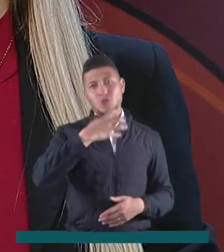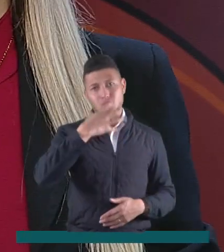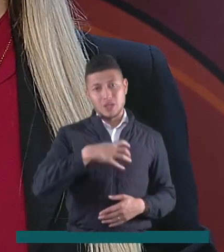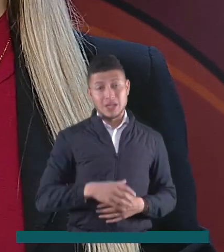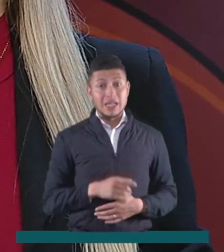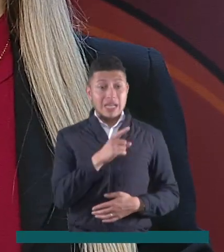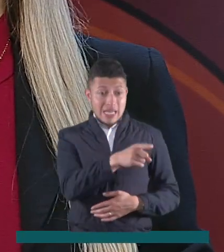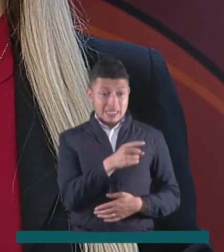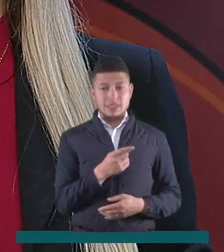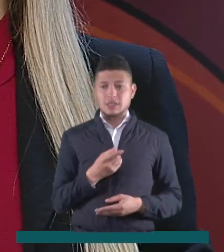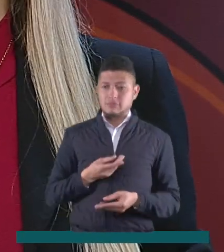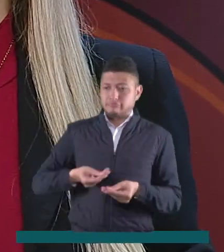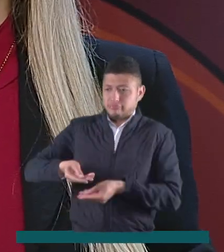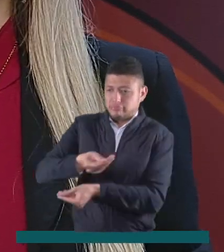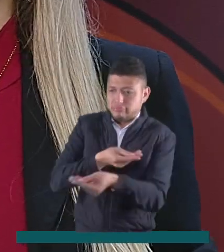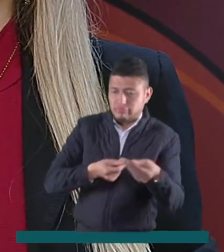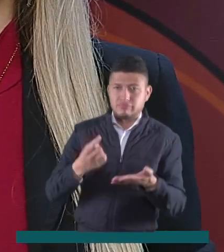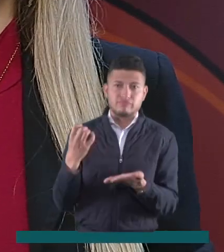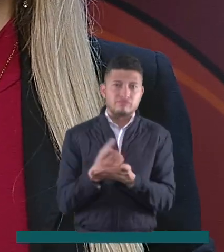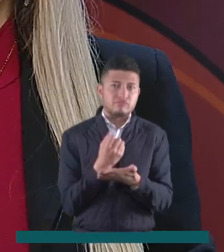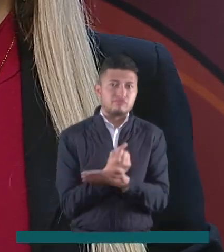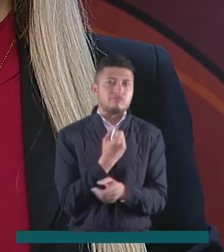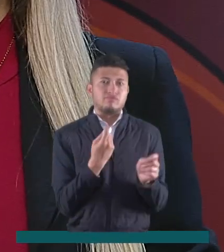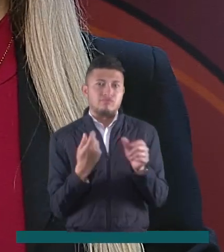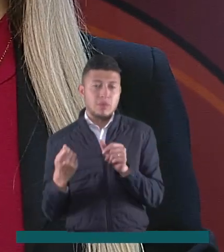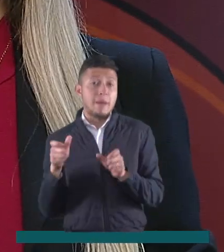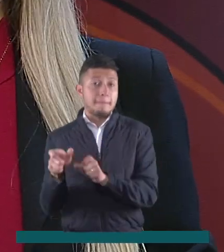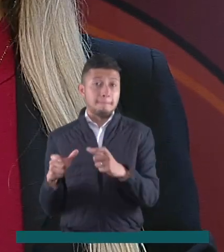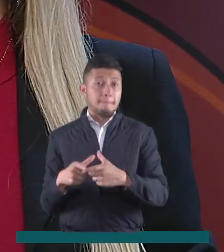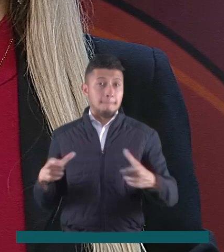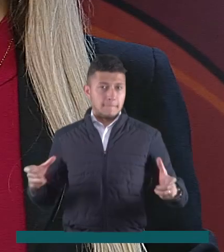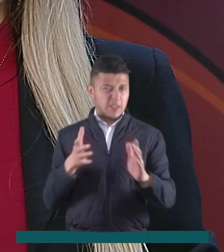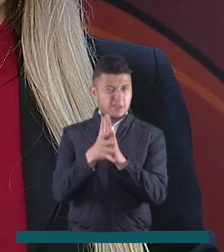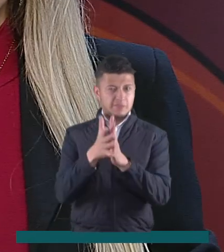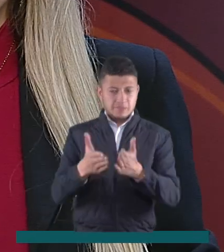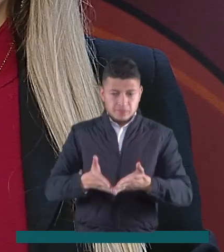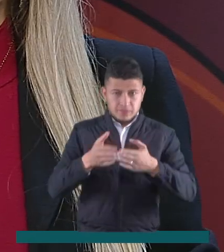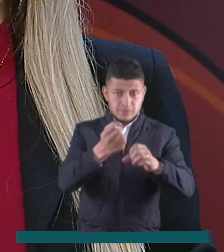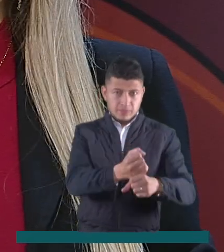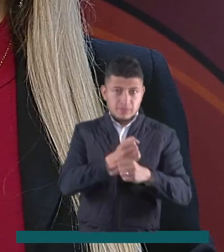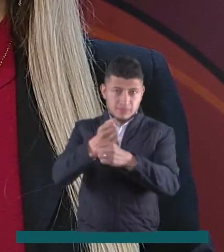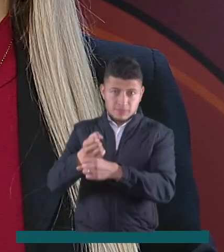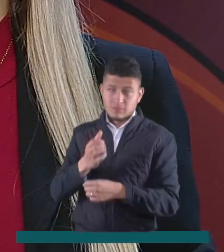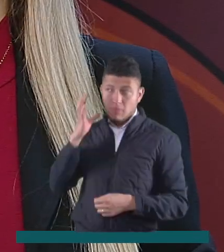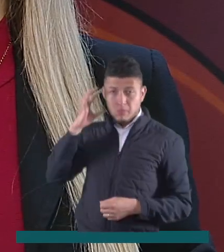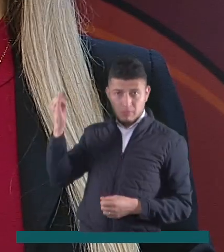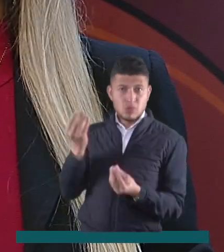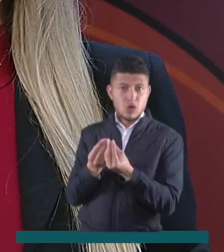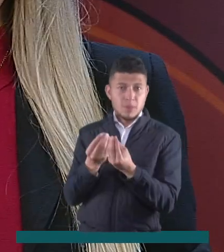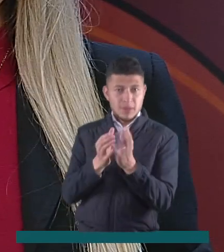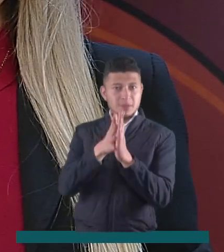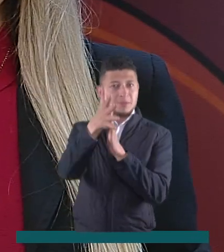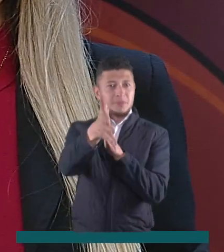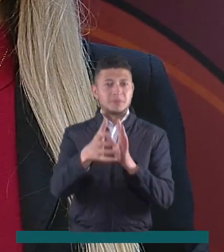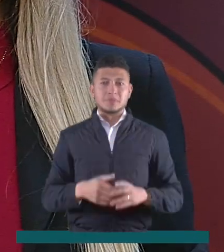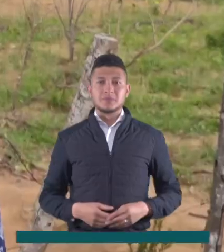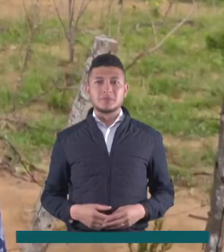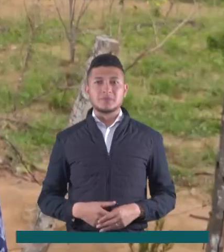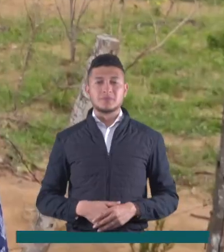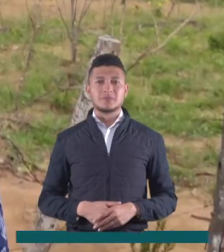fruto con lo que generan el sustento de muchas personas. Desde Puerto Carreño nuestra compañera Caterin Vargas nos trae esta historia.